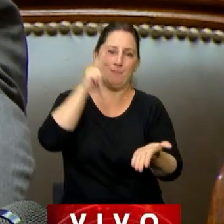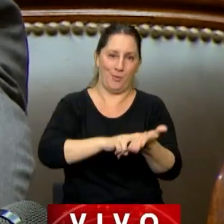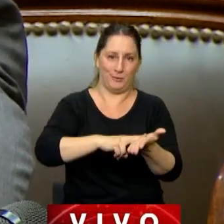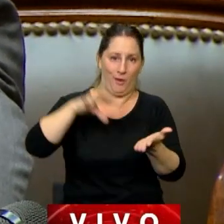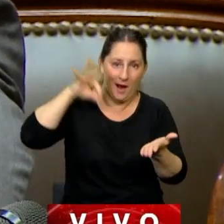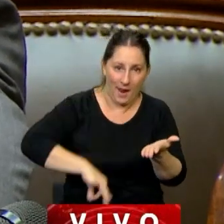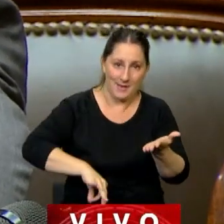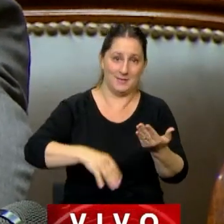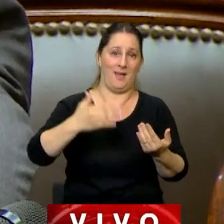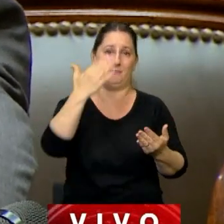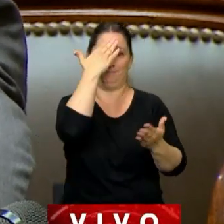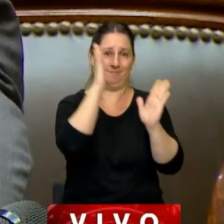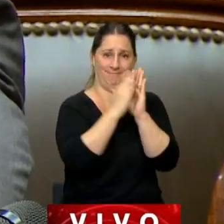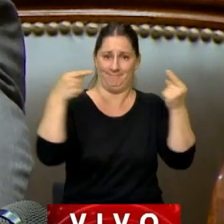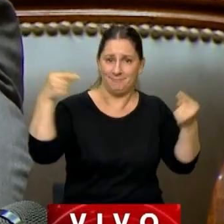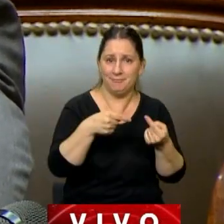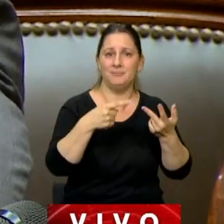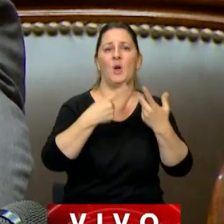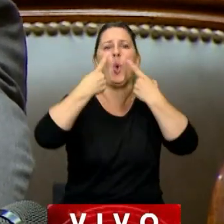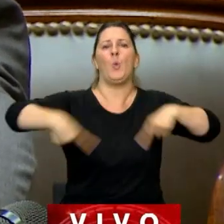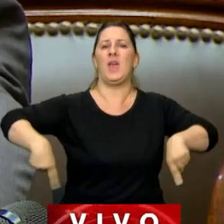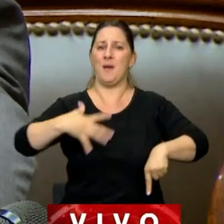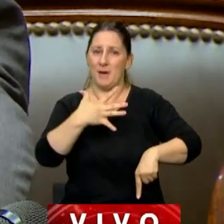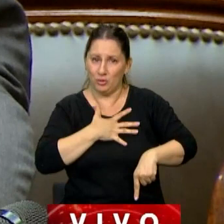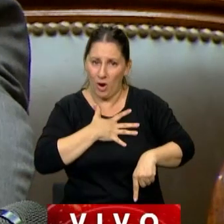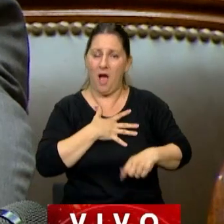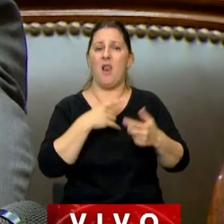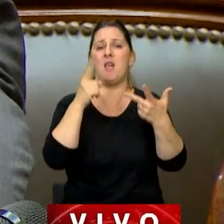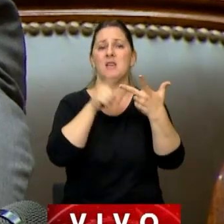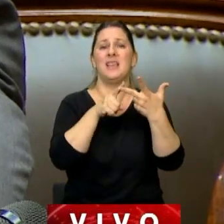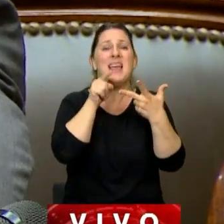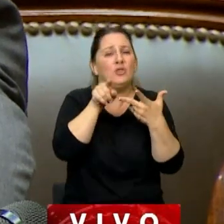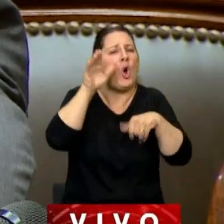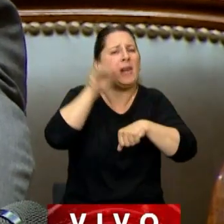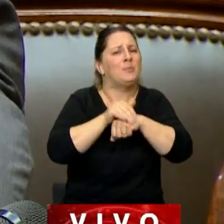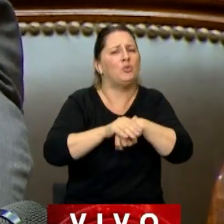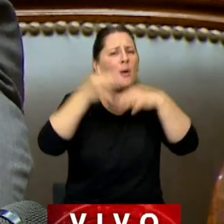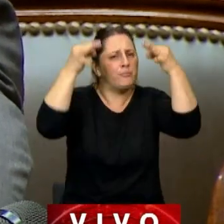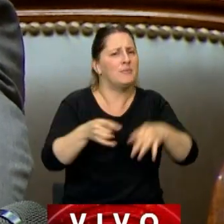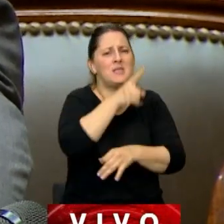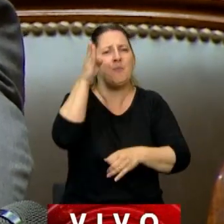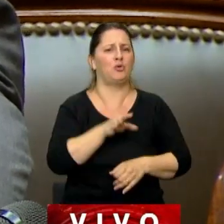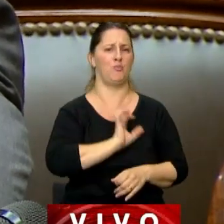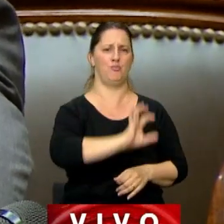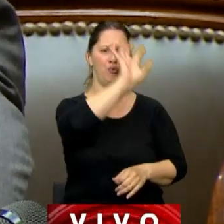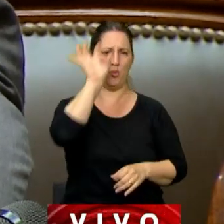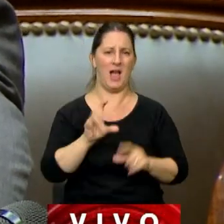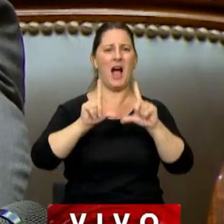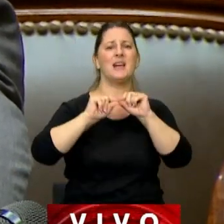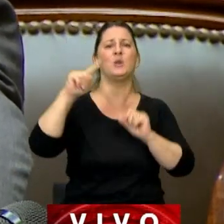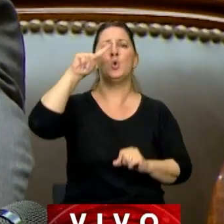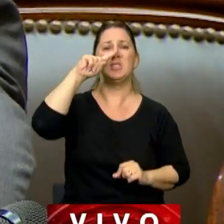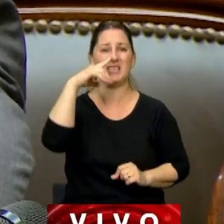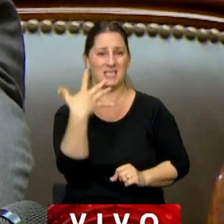a las ganancias, repito, como es el impuesto a los bienes personales, repito, que son facultades de las provincias. Artículo